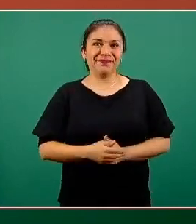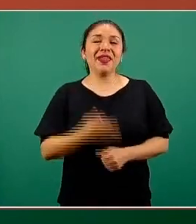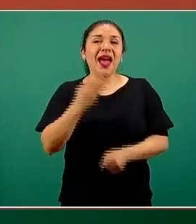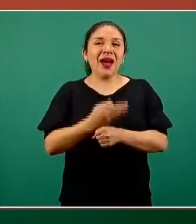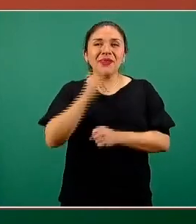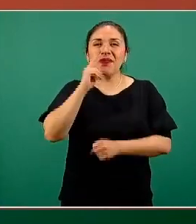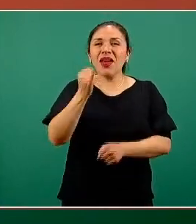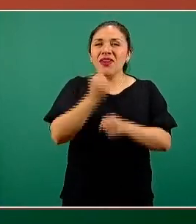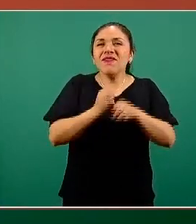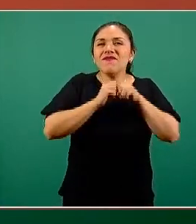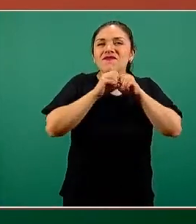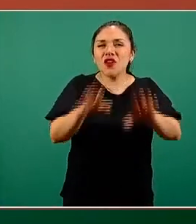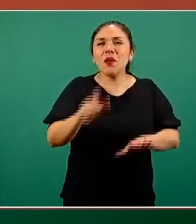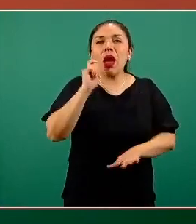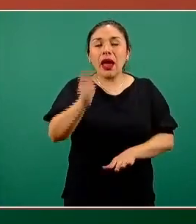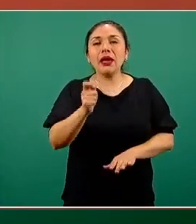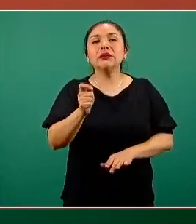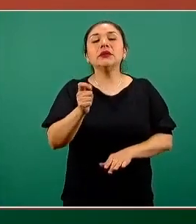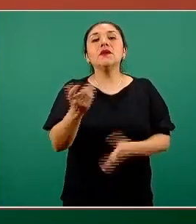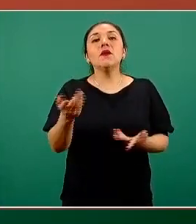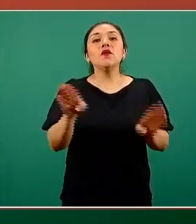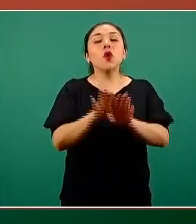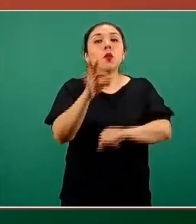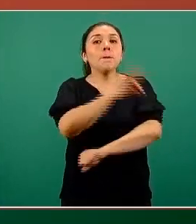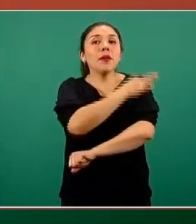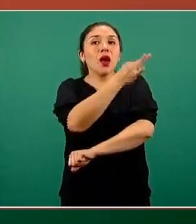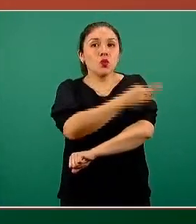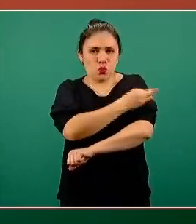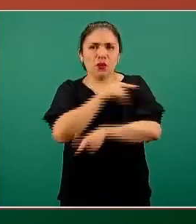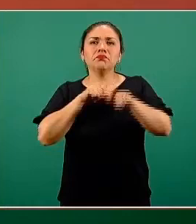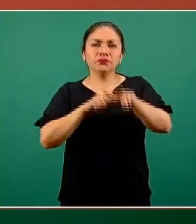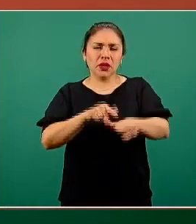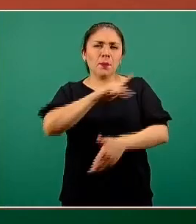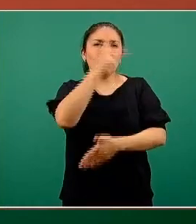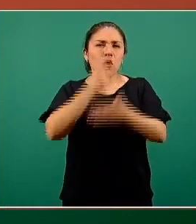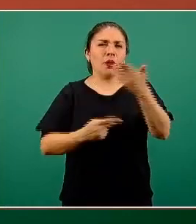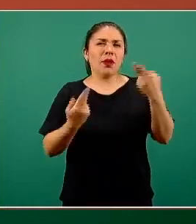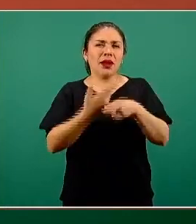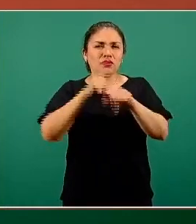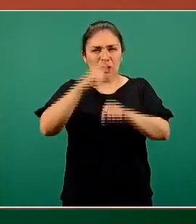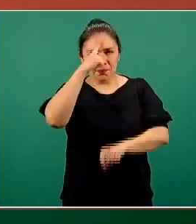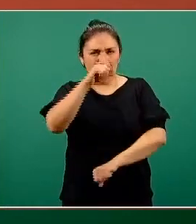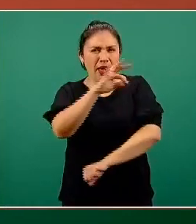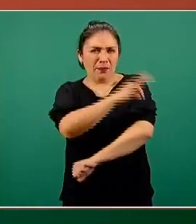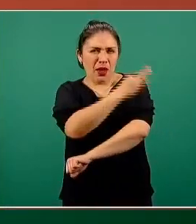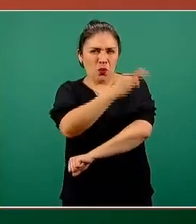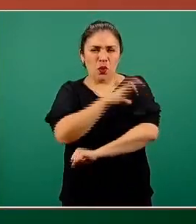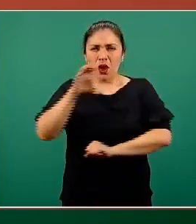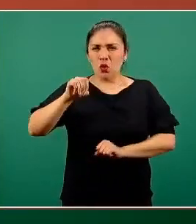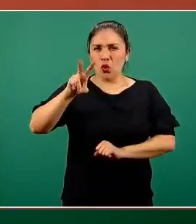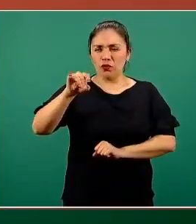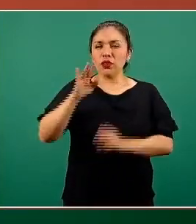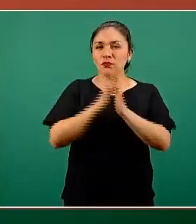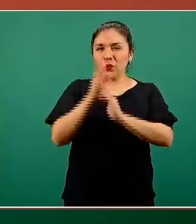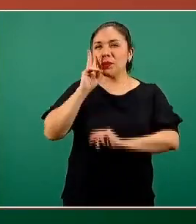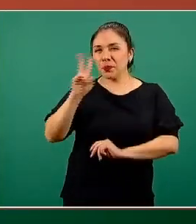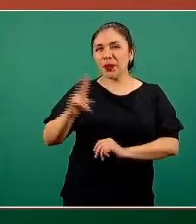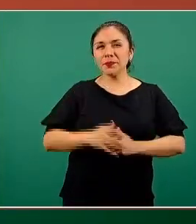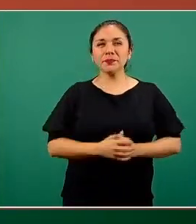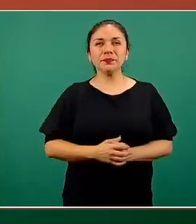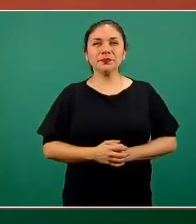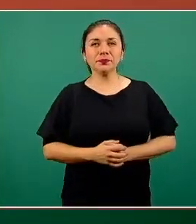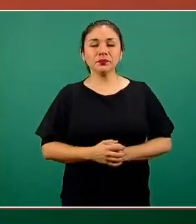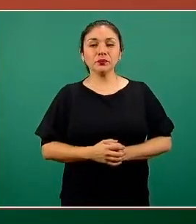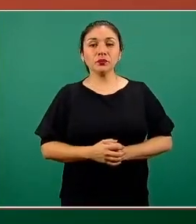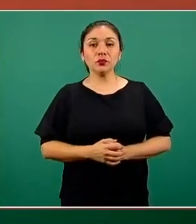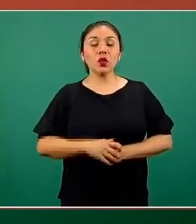pasar a la información de vacunas, seguimos con el programa de vacunación contra COVID. Si me pueden poner la diapositiva, por favor.